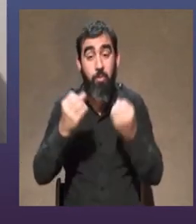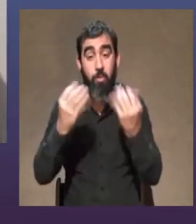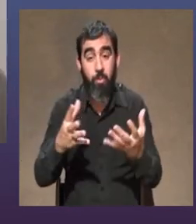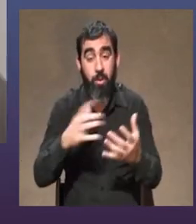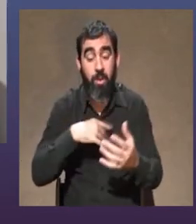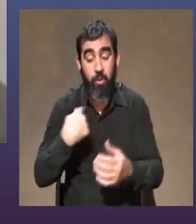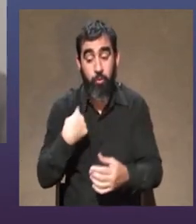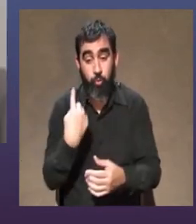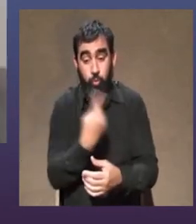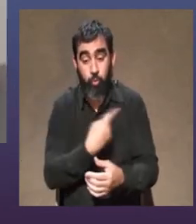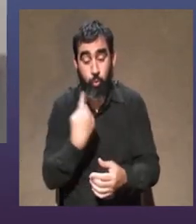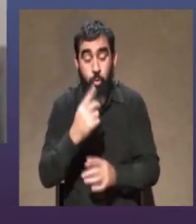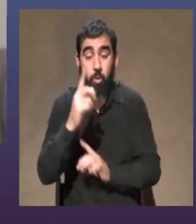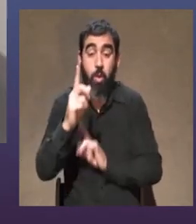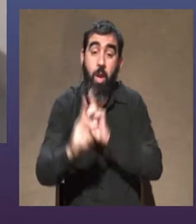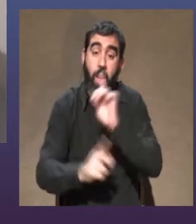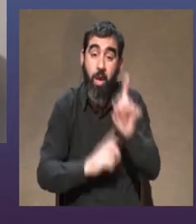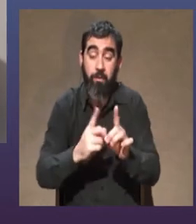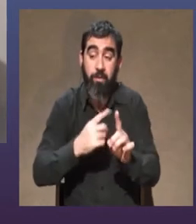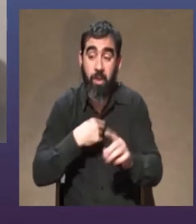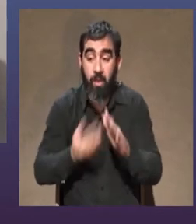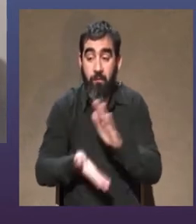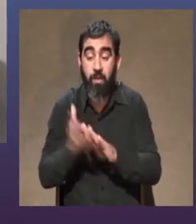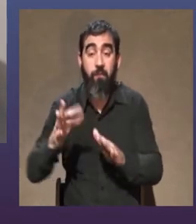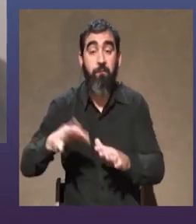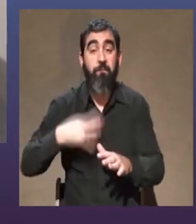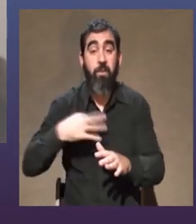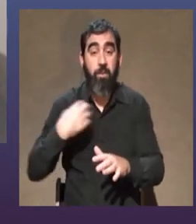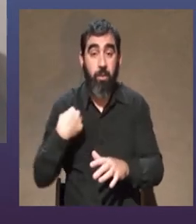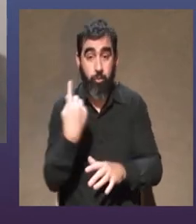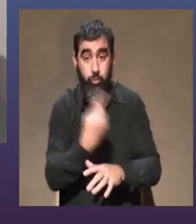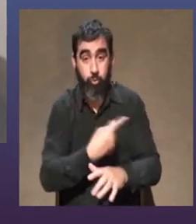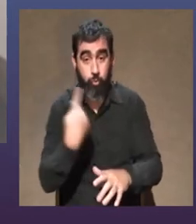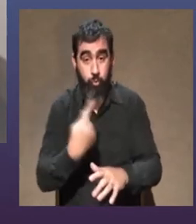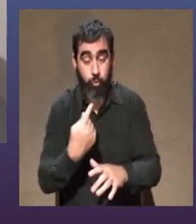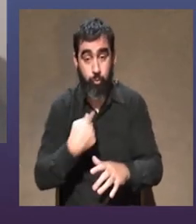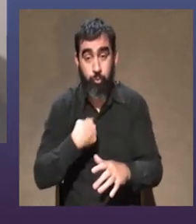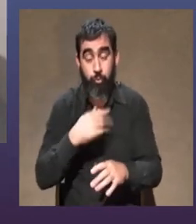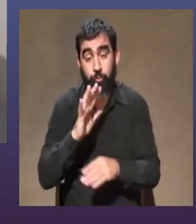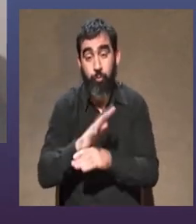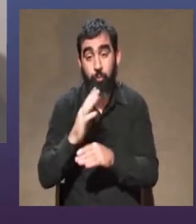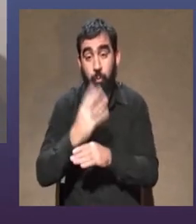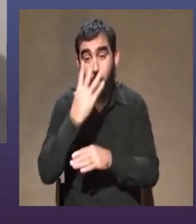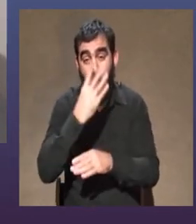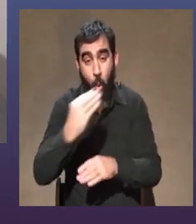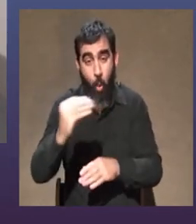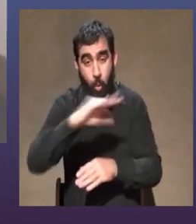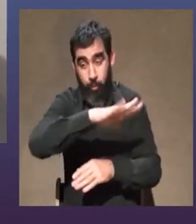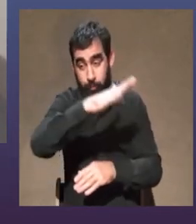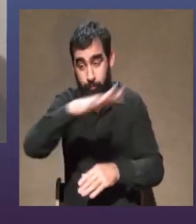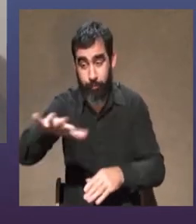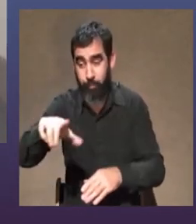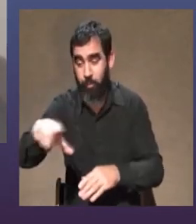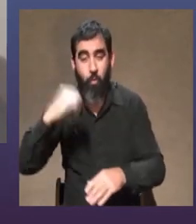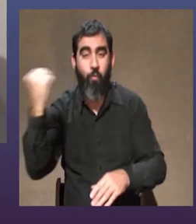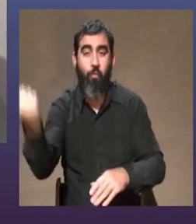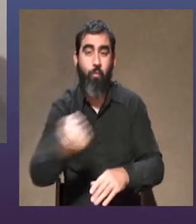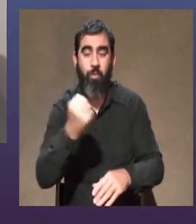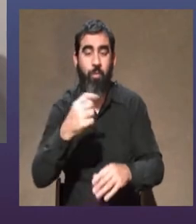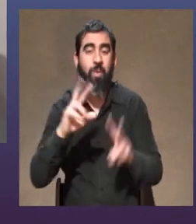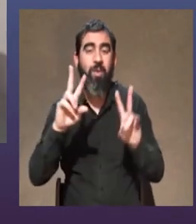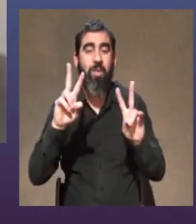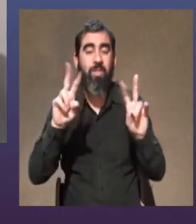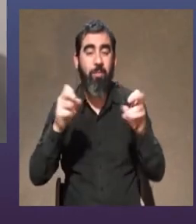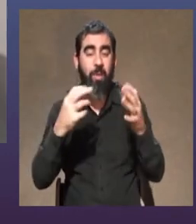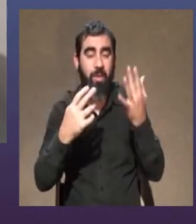soledad, el andar solo, como un lobo por la pradera, no es esencial al teatro. Entonces,